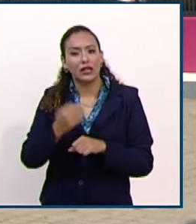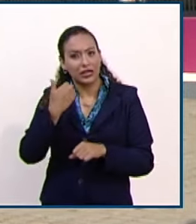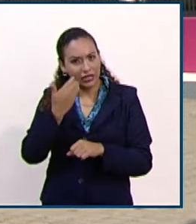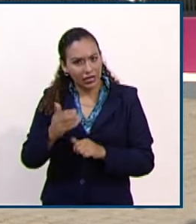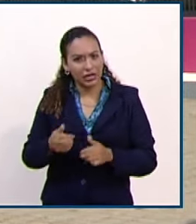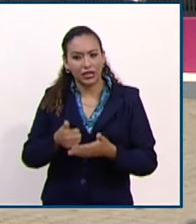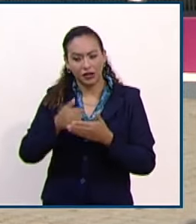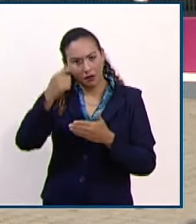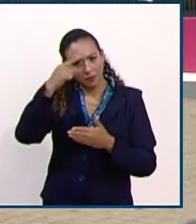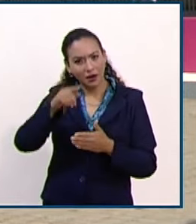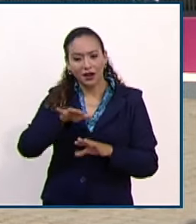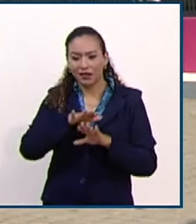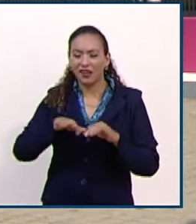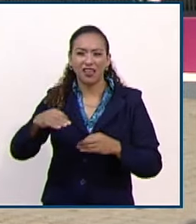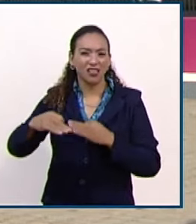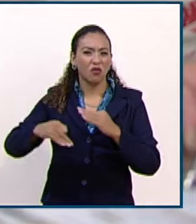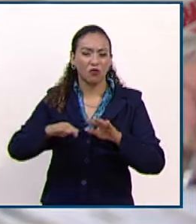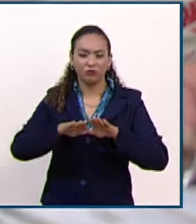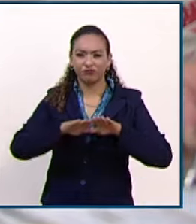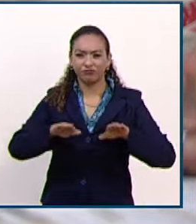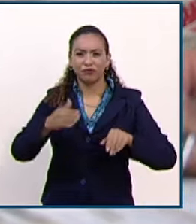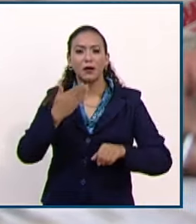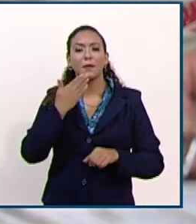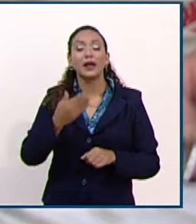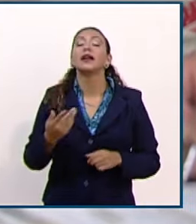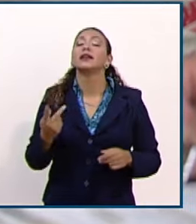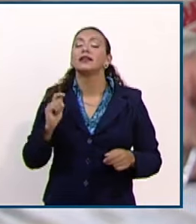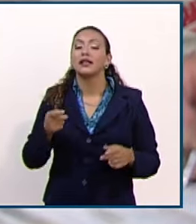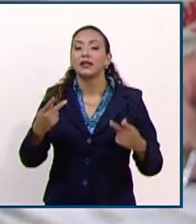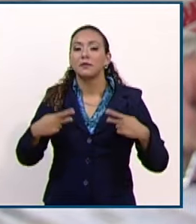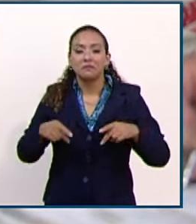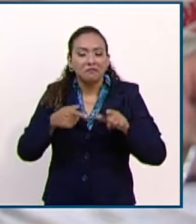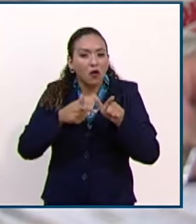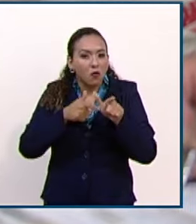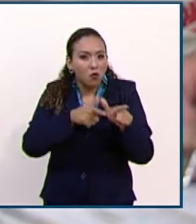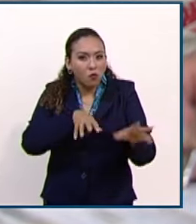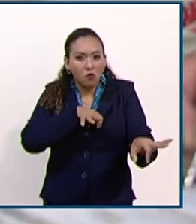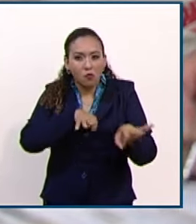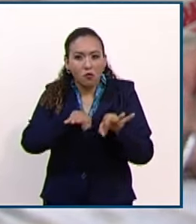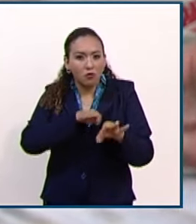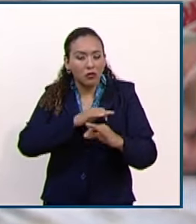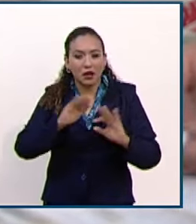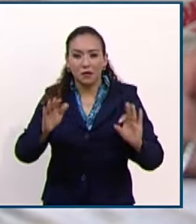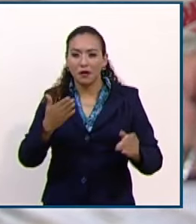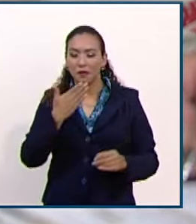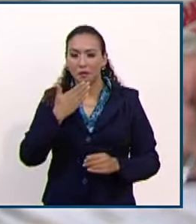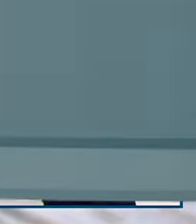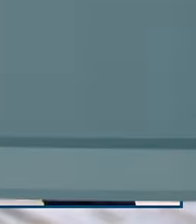cosas como se encuentran, es decir, que las personas continúen laborando en el INE.